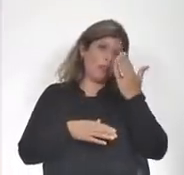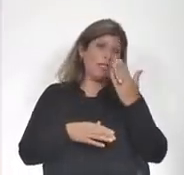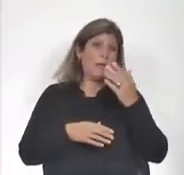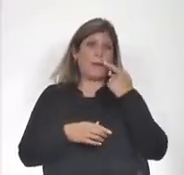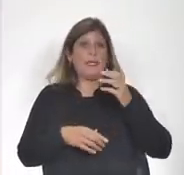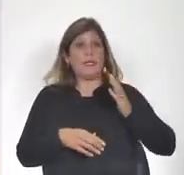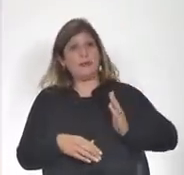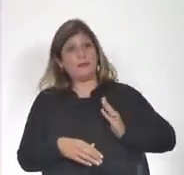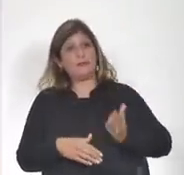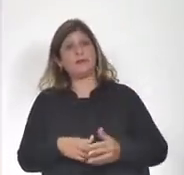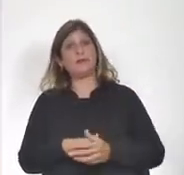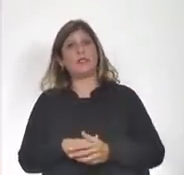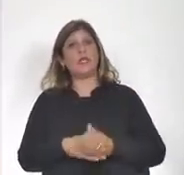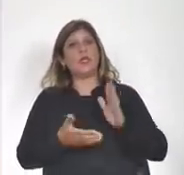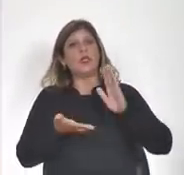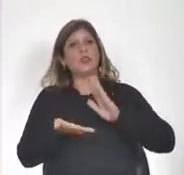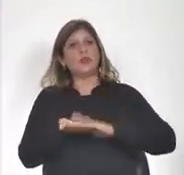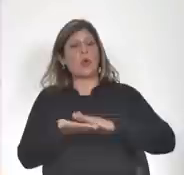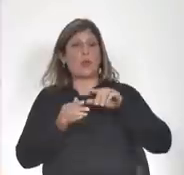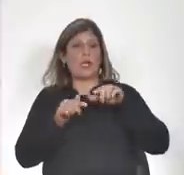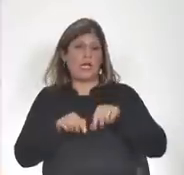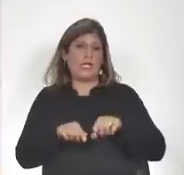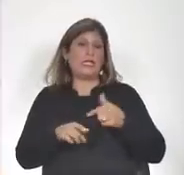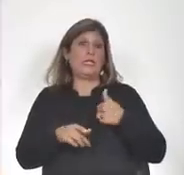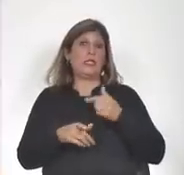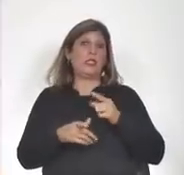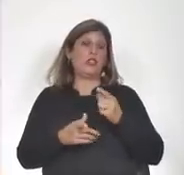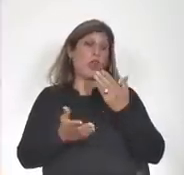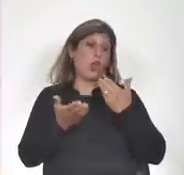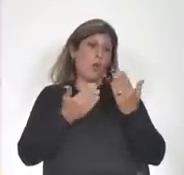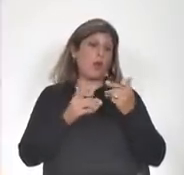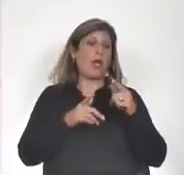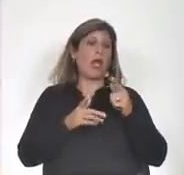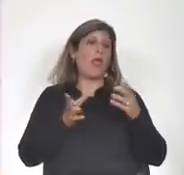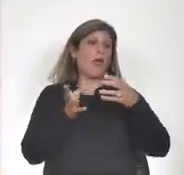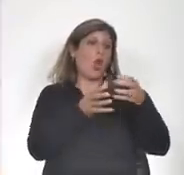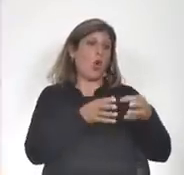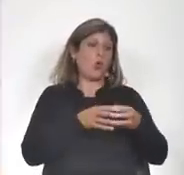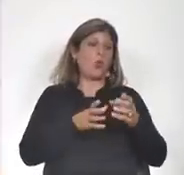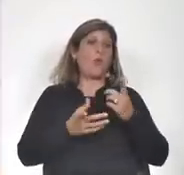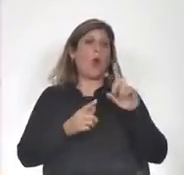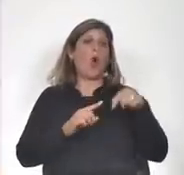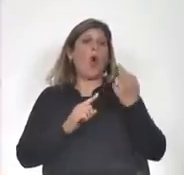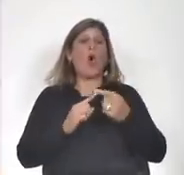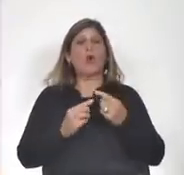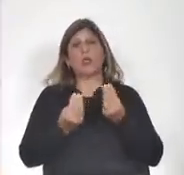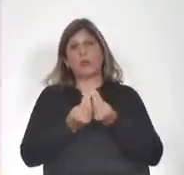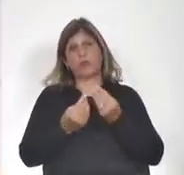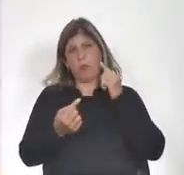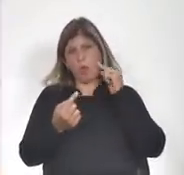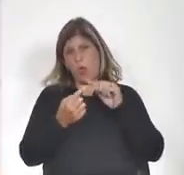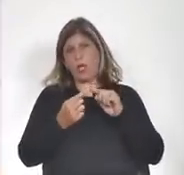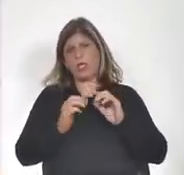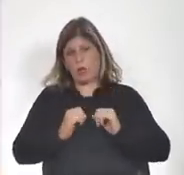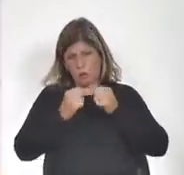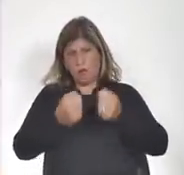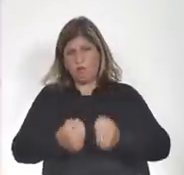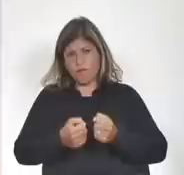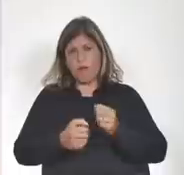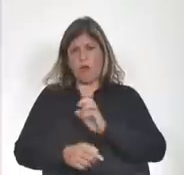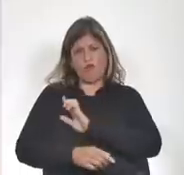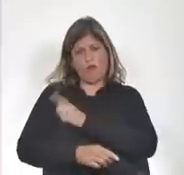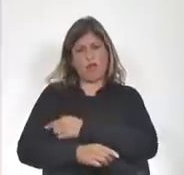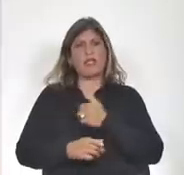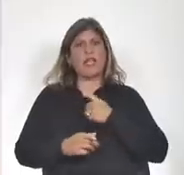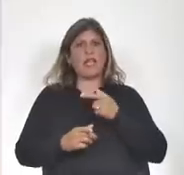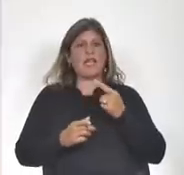Amplista respecto de esto, las hemos conversado en nuestras bancadas, otras muy objetivas y muy fuertes, muy pesadas. Estamos viviendo